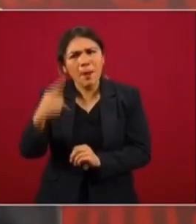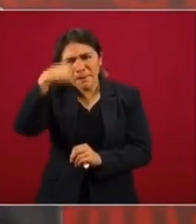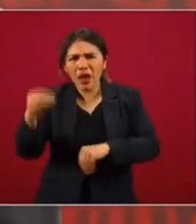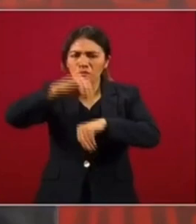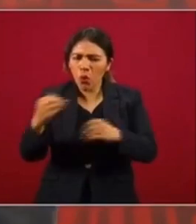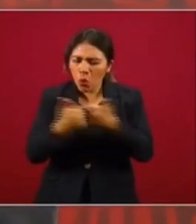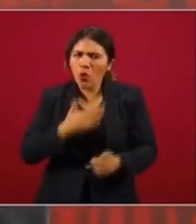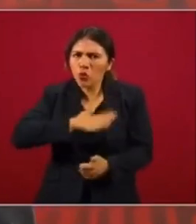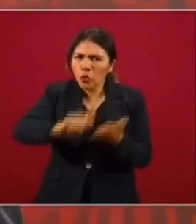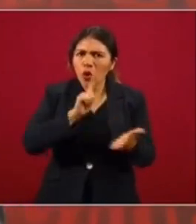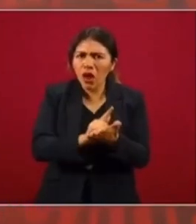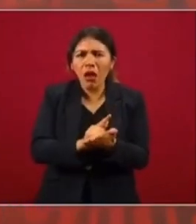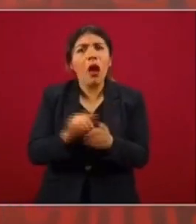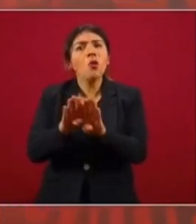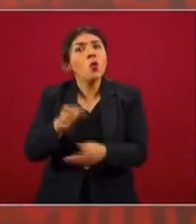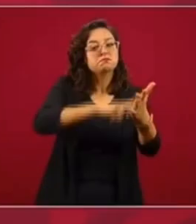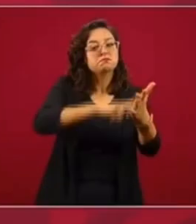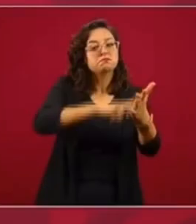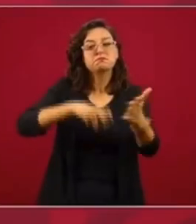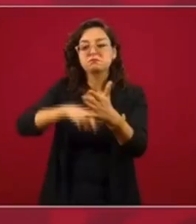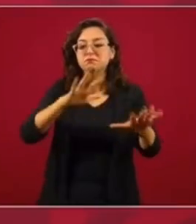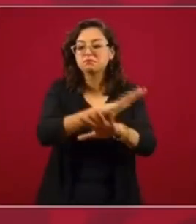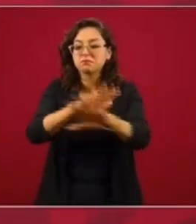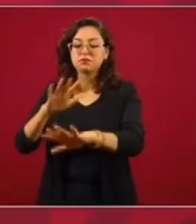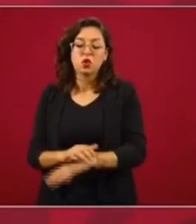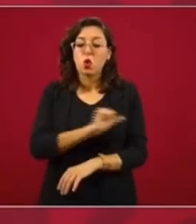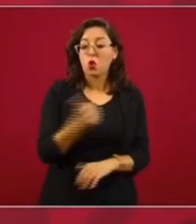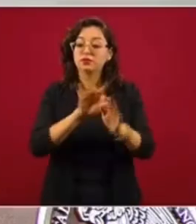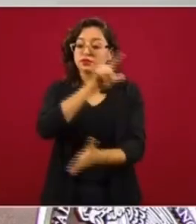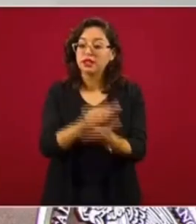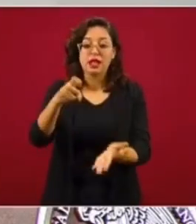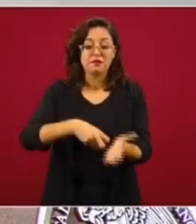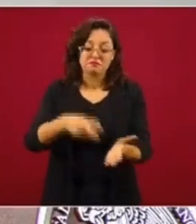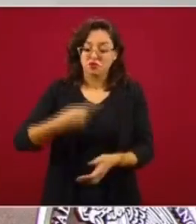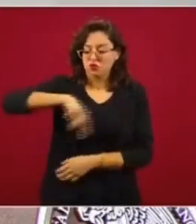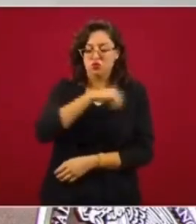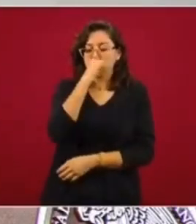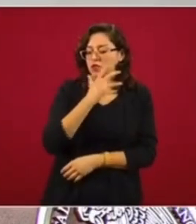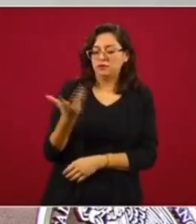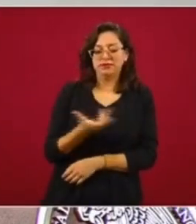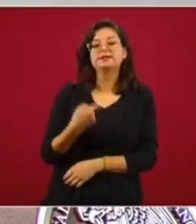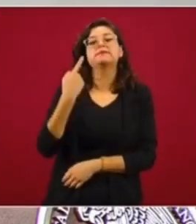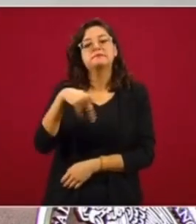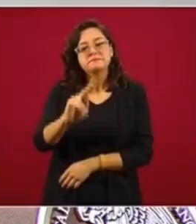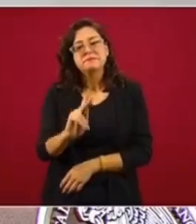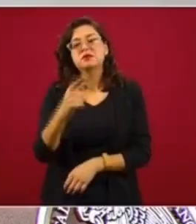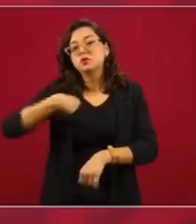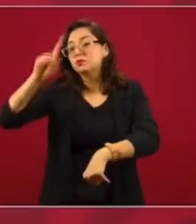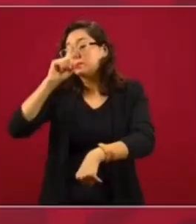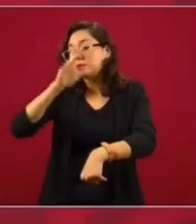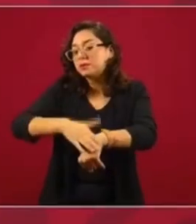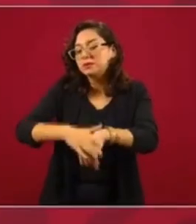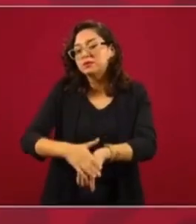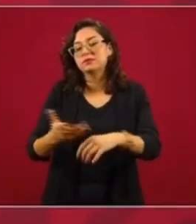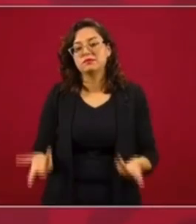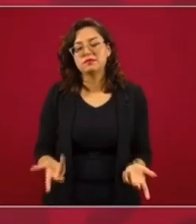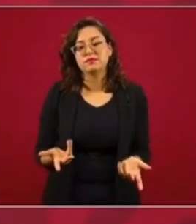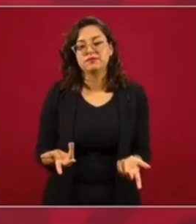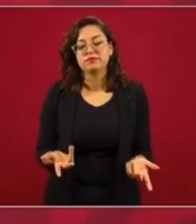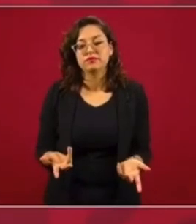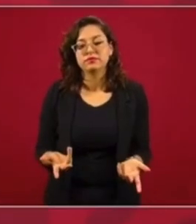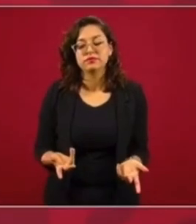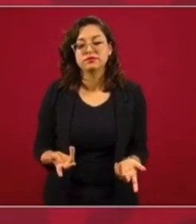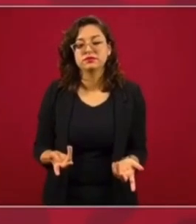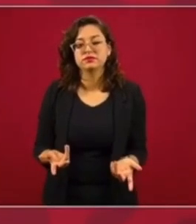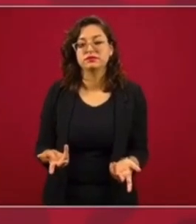requisitos legal. Nada más porque te lo pidieron desde arriba. Otra reforma que es indispensable, que no corresponde a nosotros, pero que yo la sugiero. Reducir el número